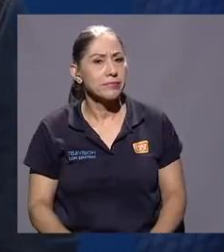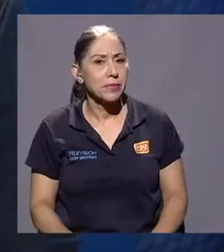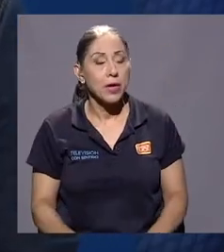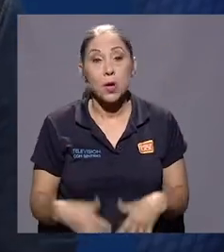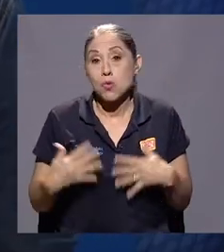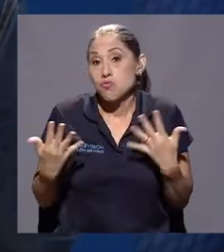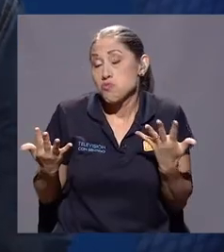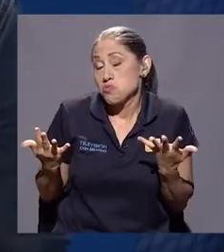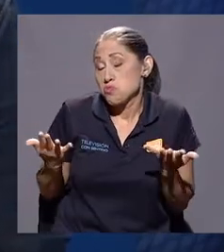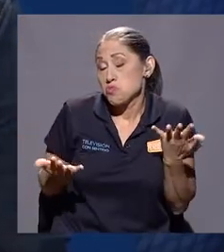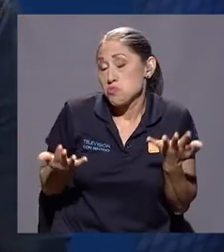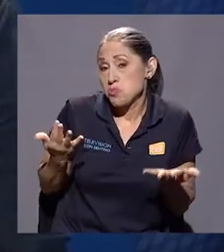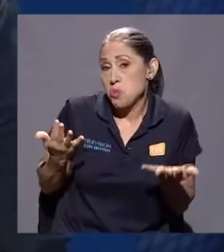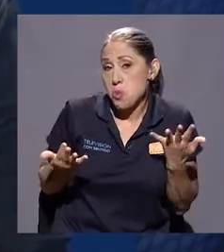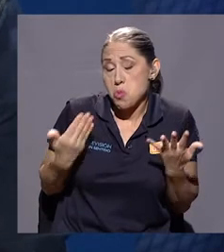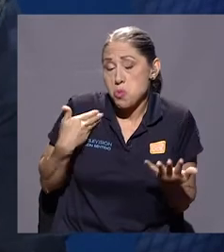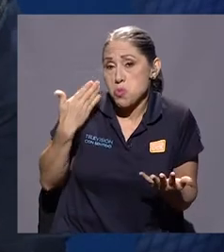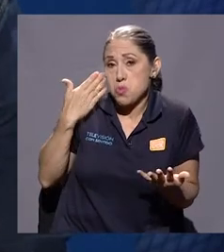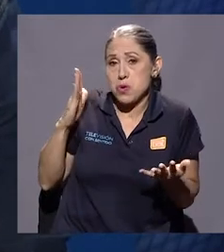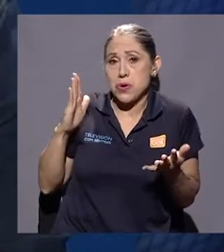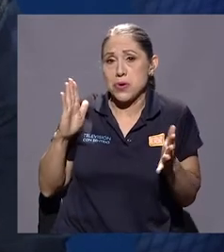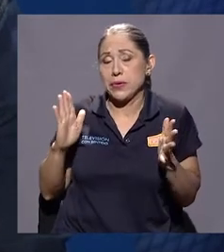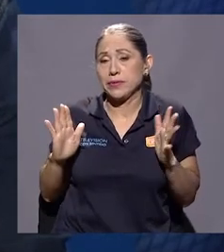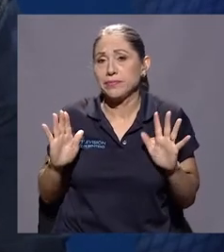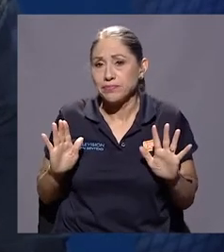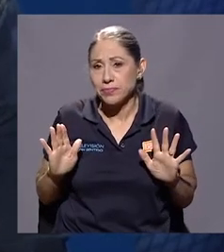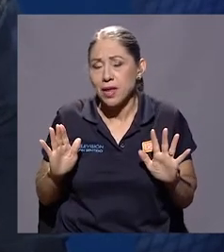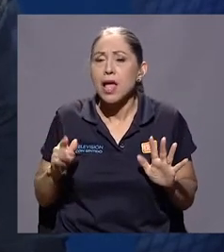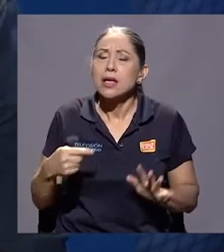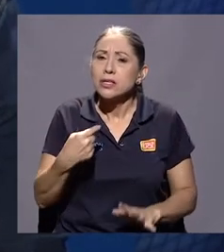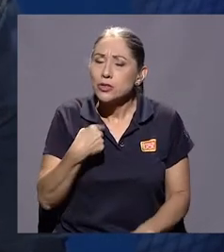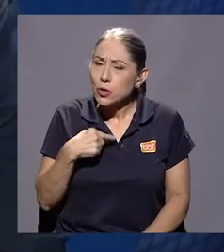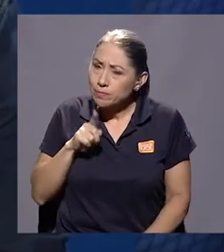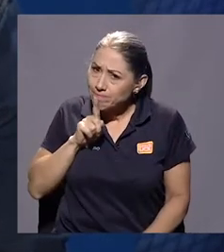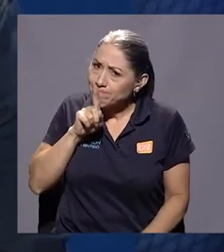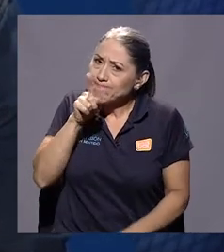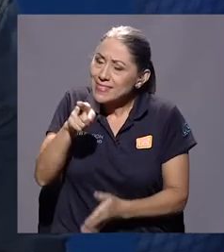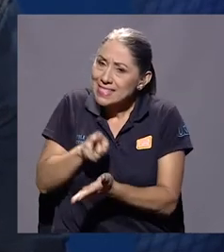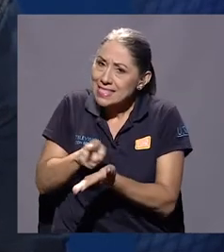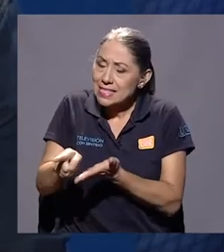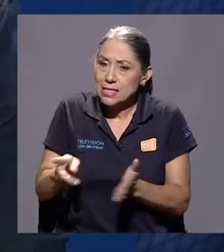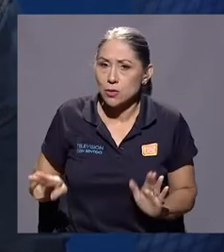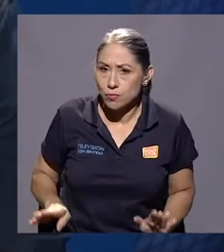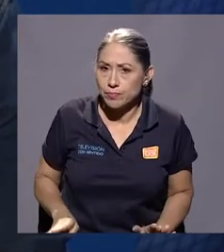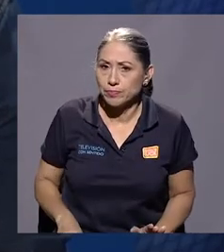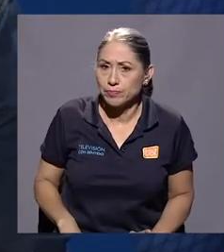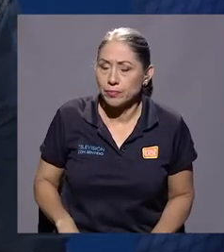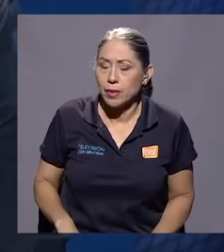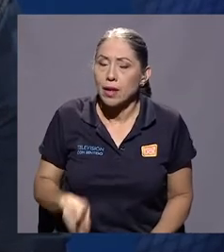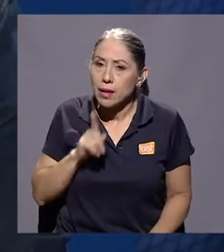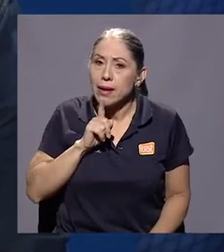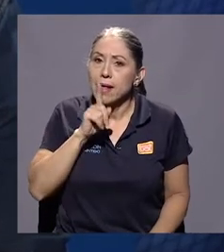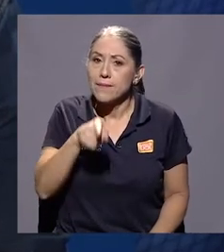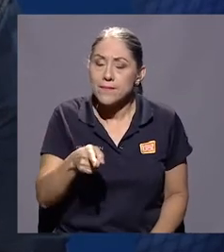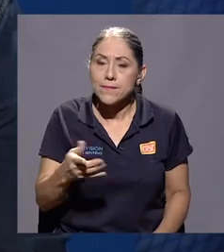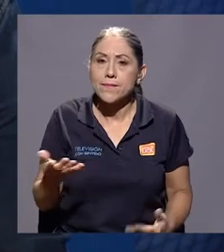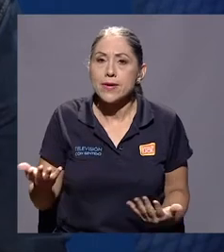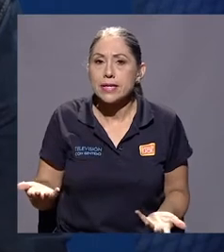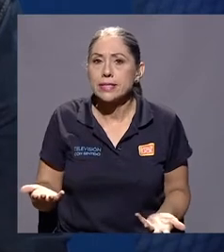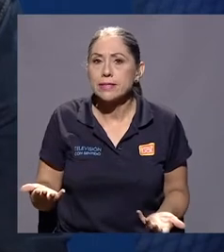Bueno, puede ser, no, no, no, no, no, sé. Mira, yo te soy sincero, yo, yo la verdad es que